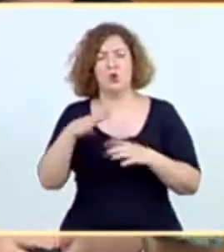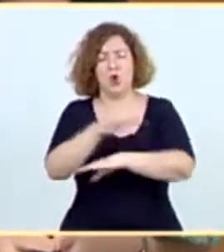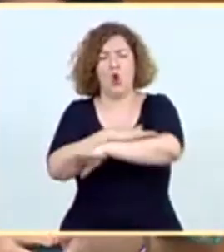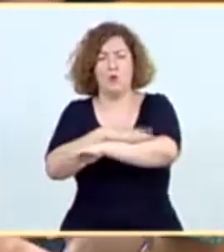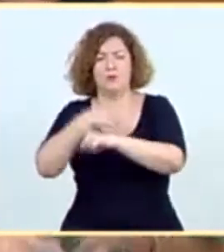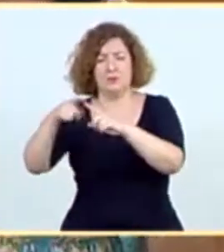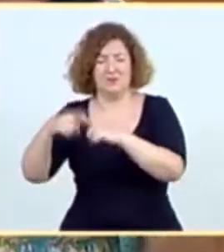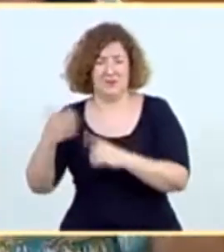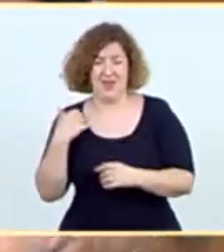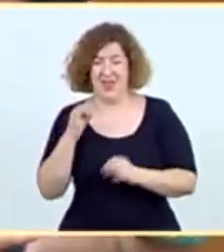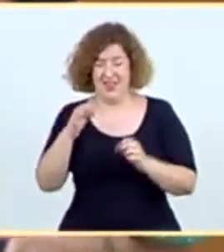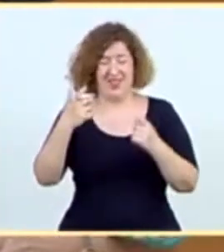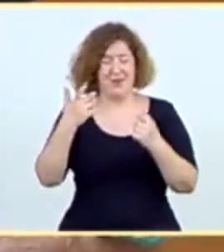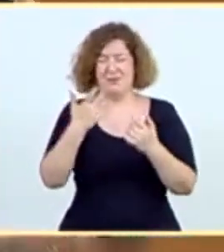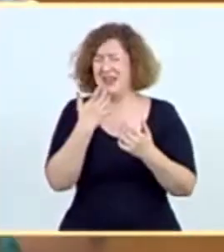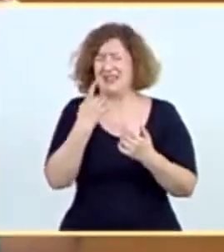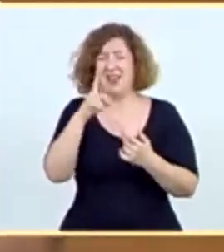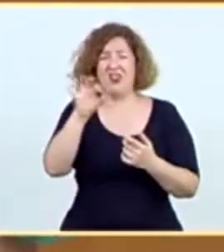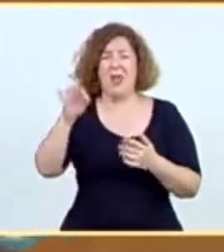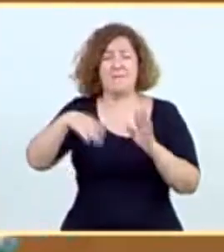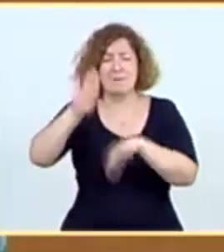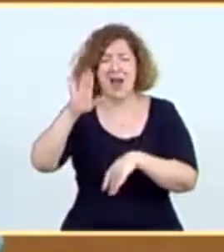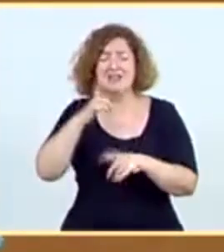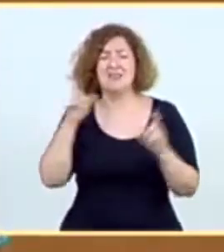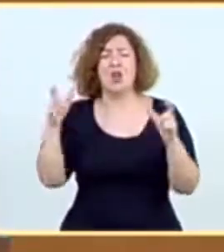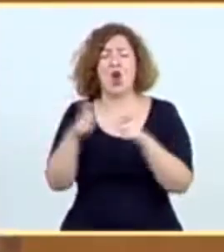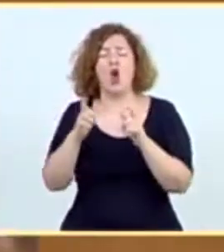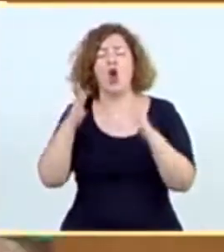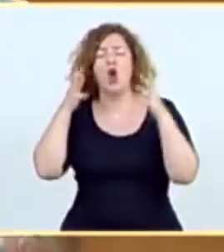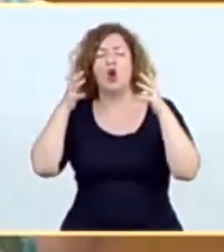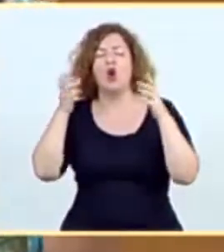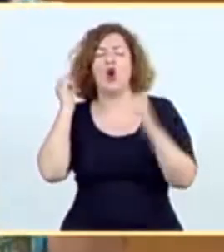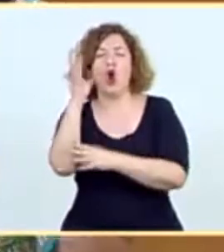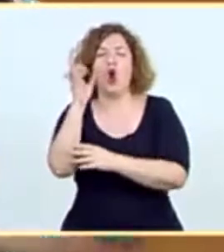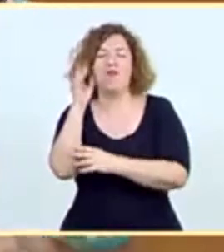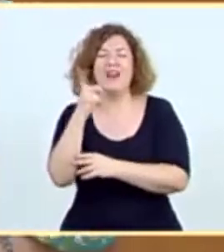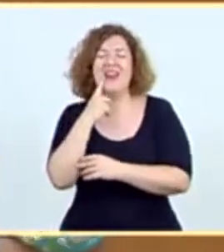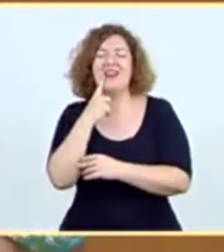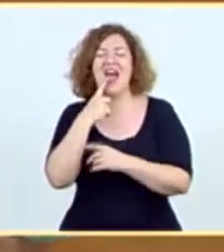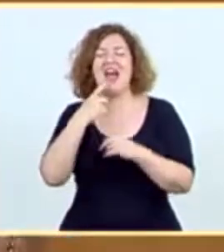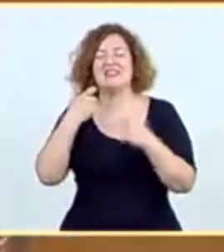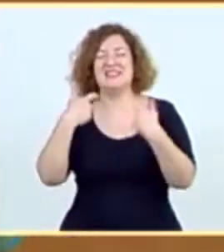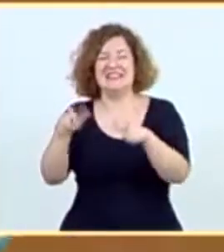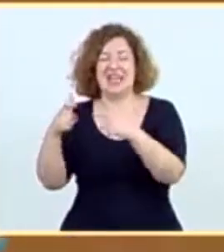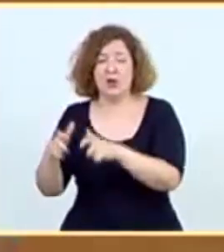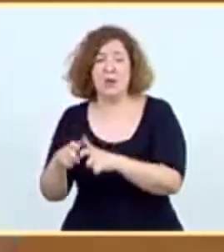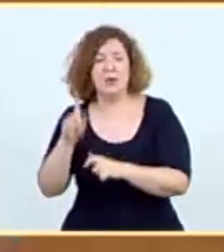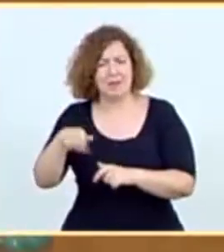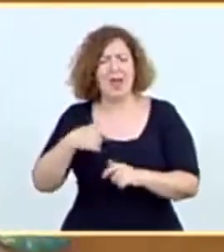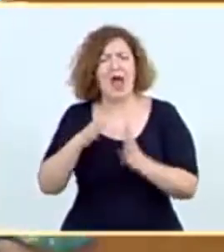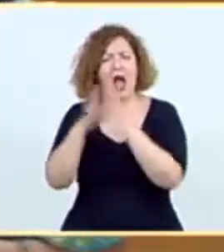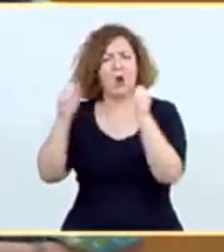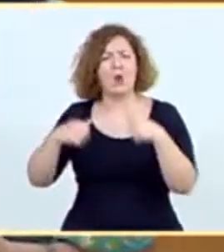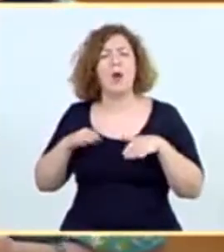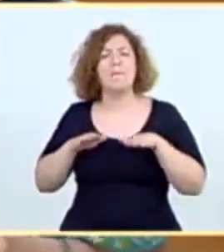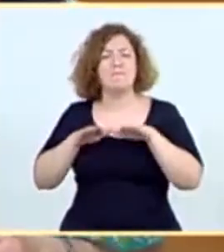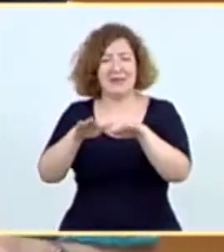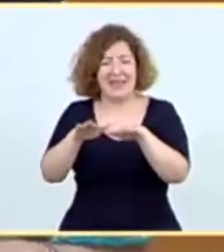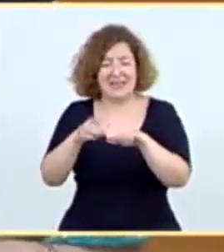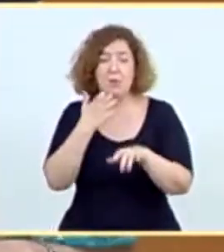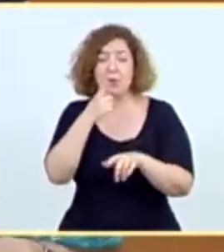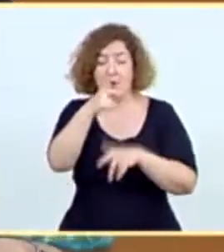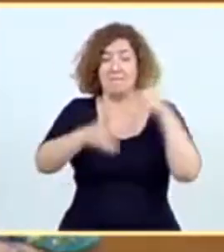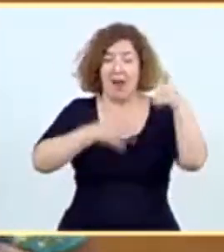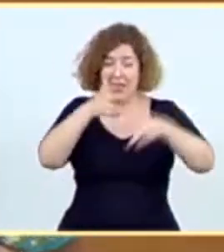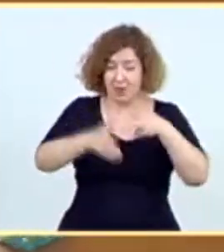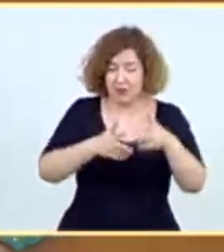centenar de conferencias sectoriales en este tiempo, sino especialmente en los acuerdos bilaterales, entre ellos, por supuesto, con el País Vasco